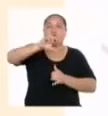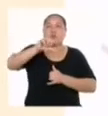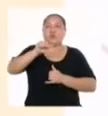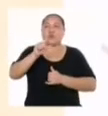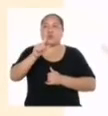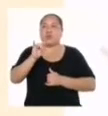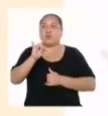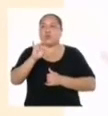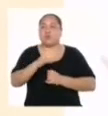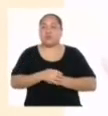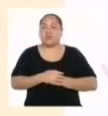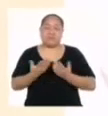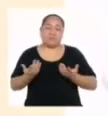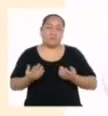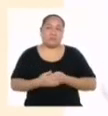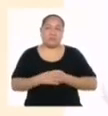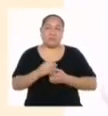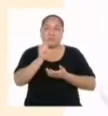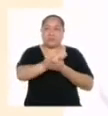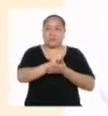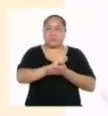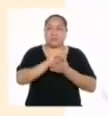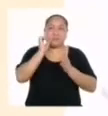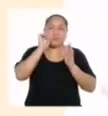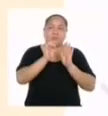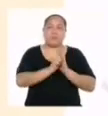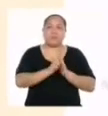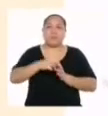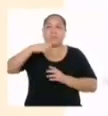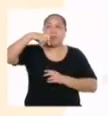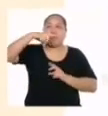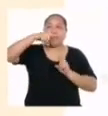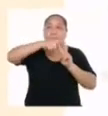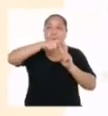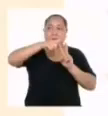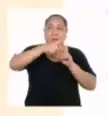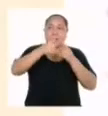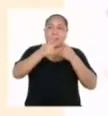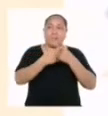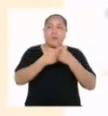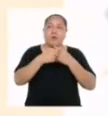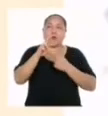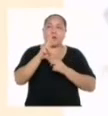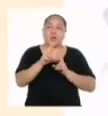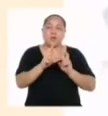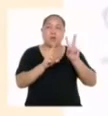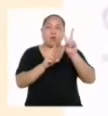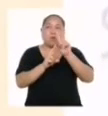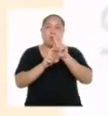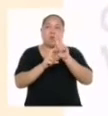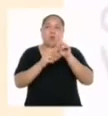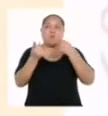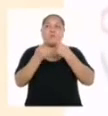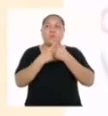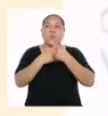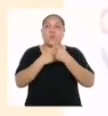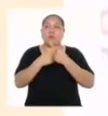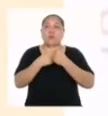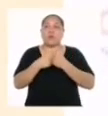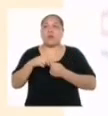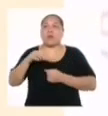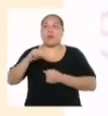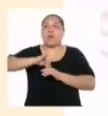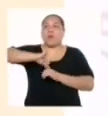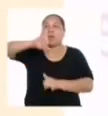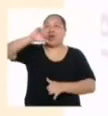Entonces el volumen podría ser escrito como pi por radio elevado al cuadrado y multiplicado por la